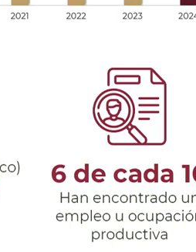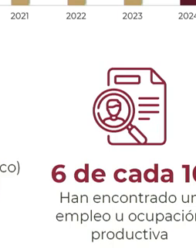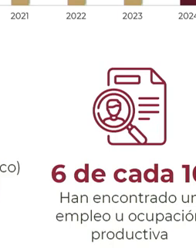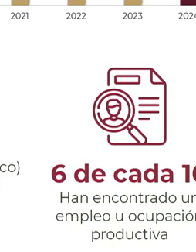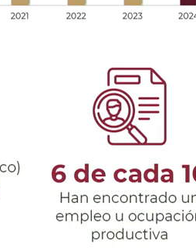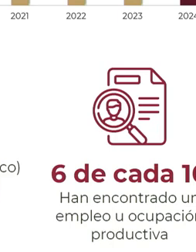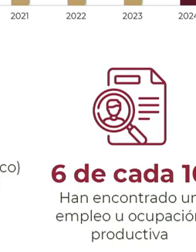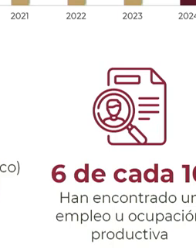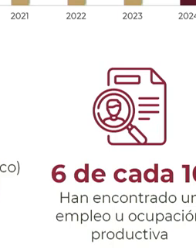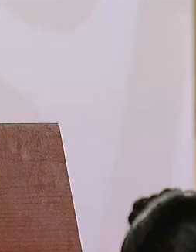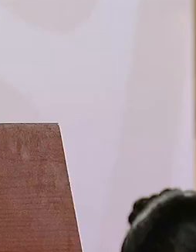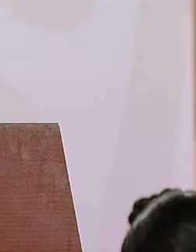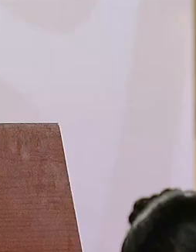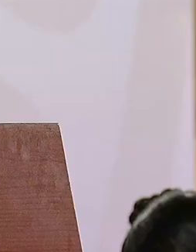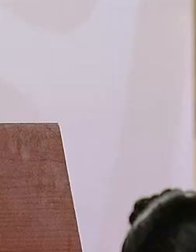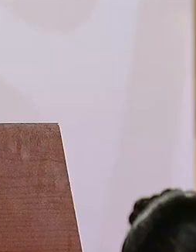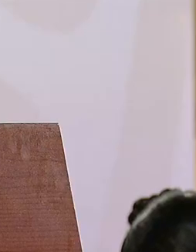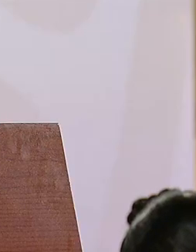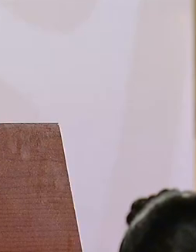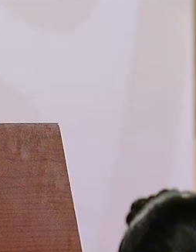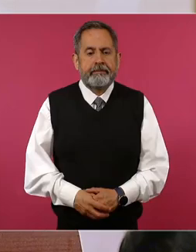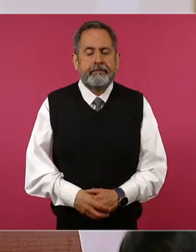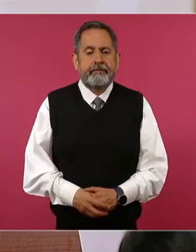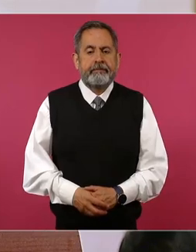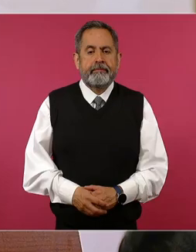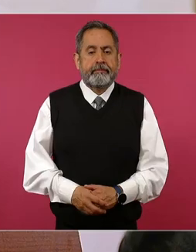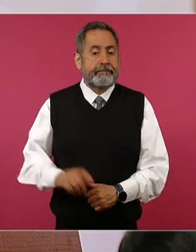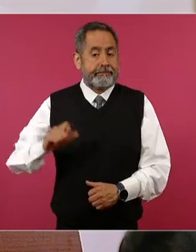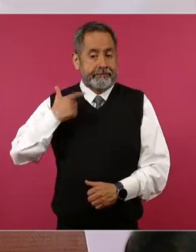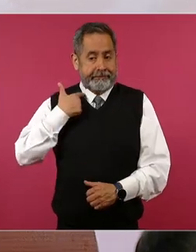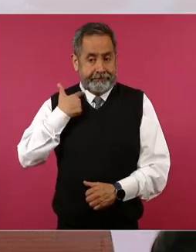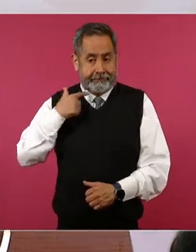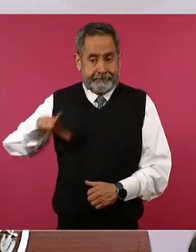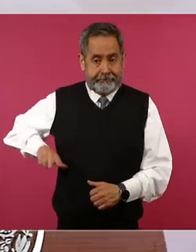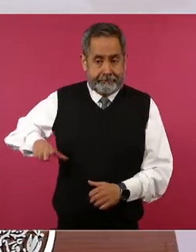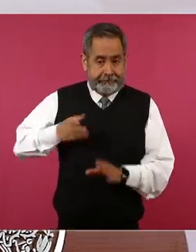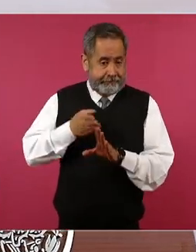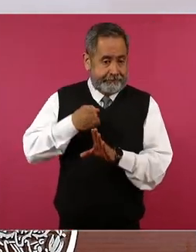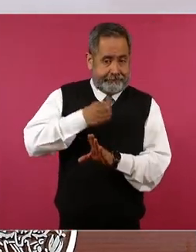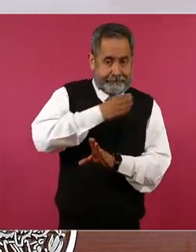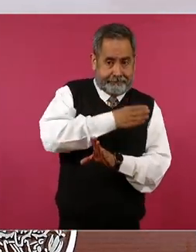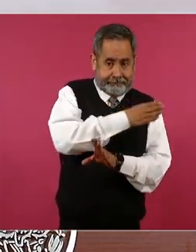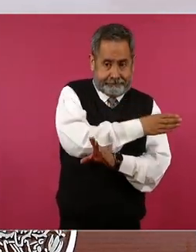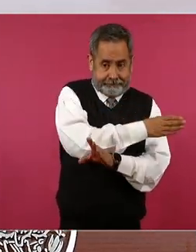anteriores al nuestro lo dedicado a los jóvenes